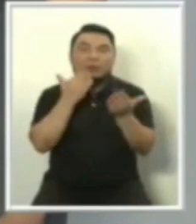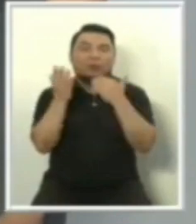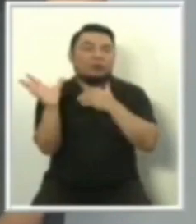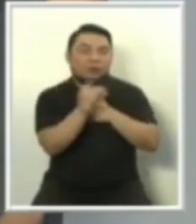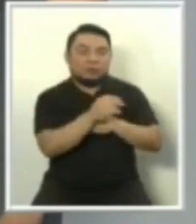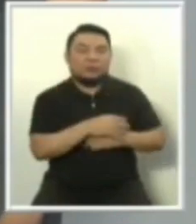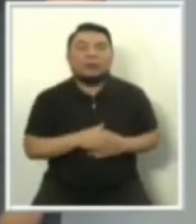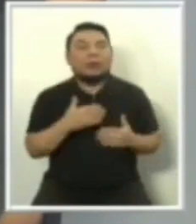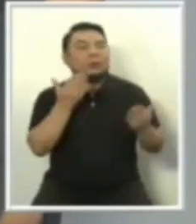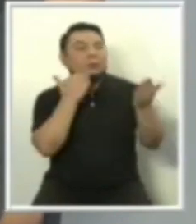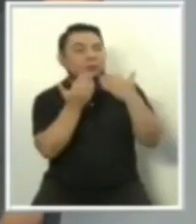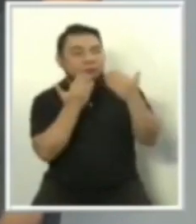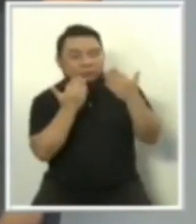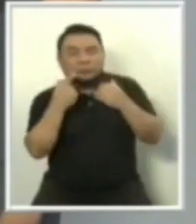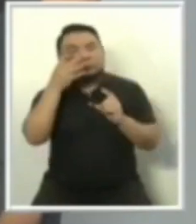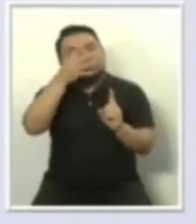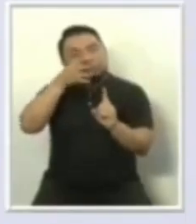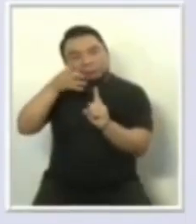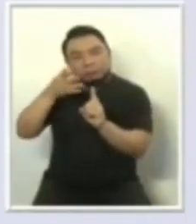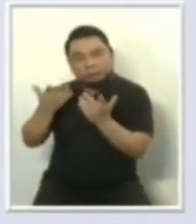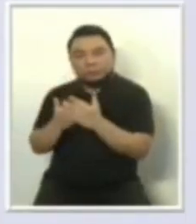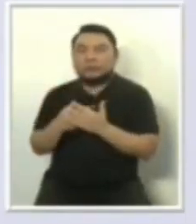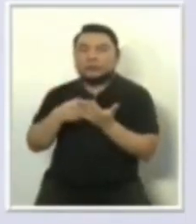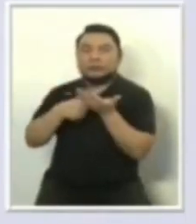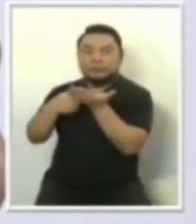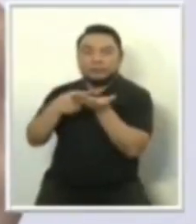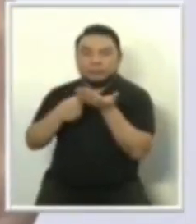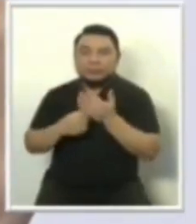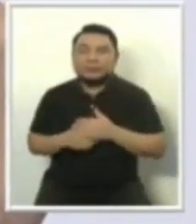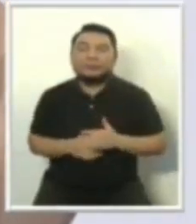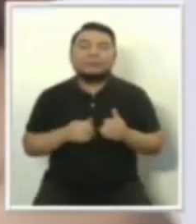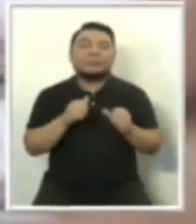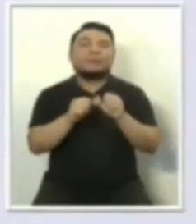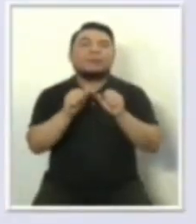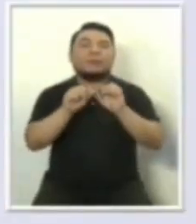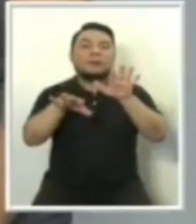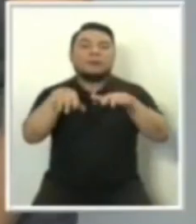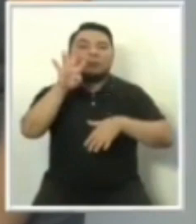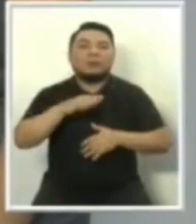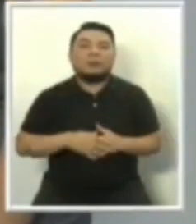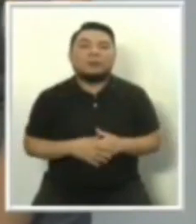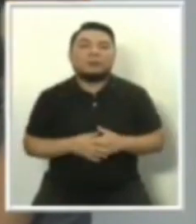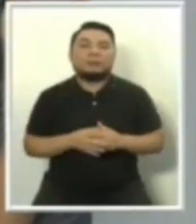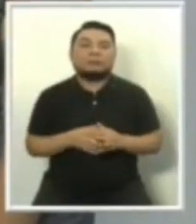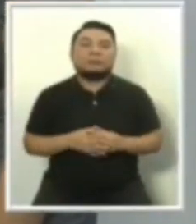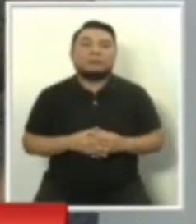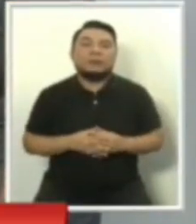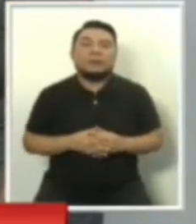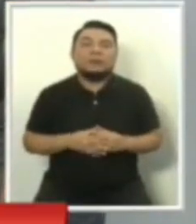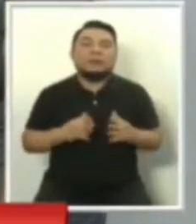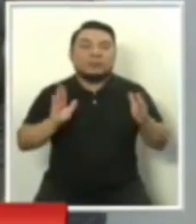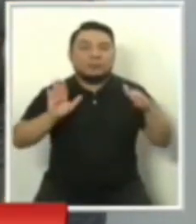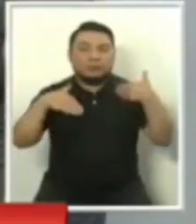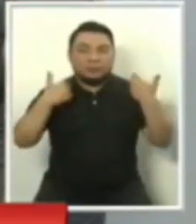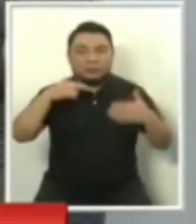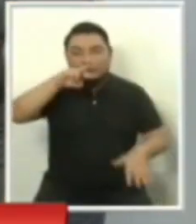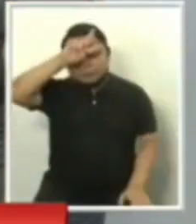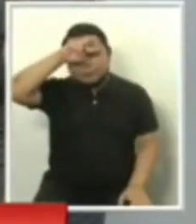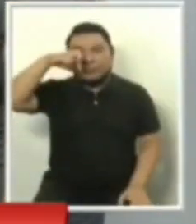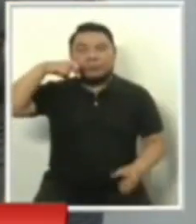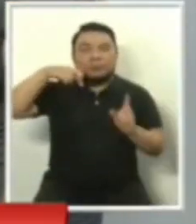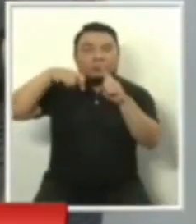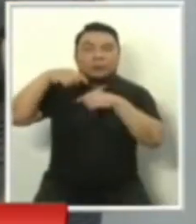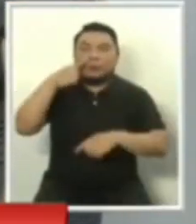Dialogan y esperamos, van a debatir. Número 14, Podemos Perú, Daniel Urresti.